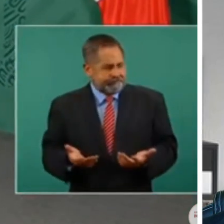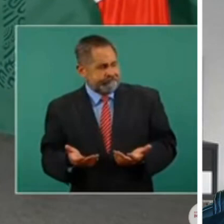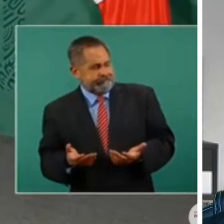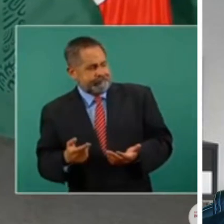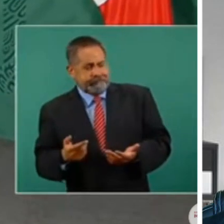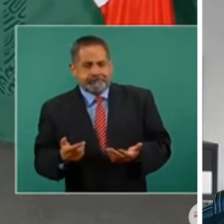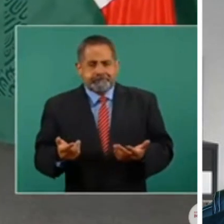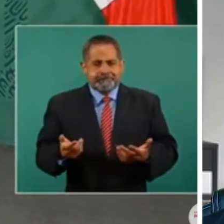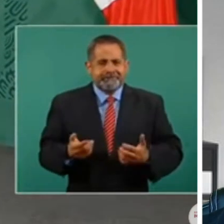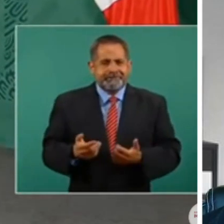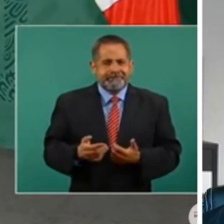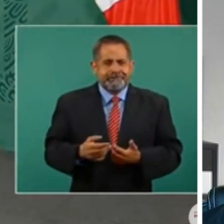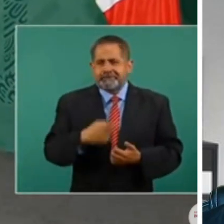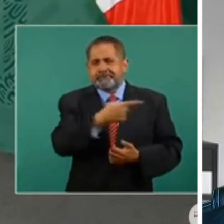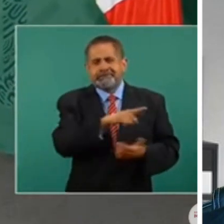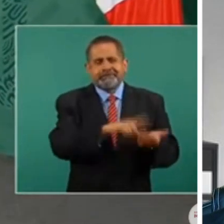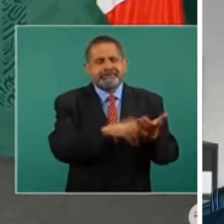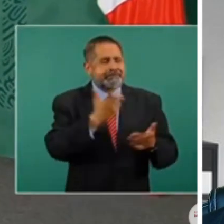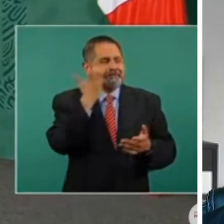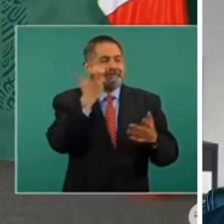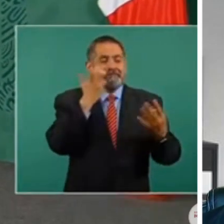Todo eso es populismo.